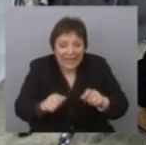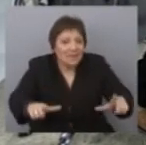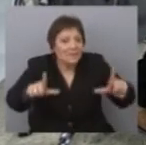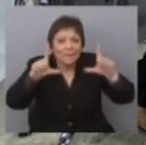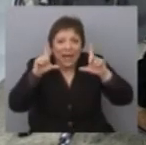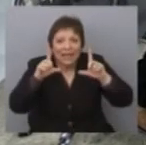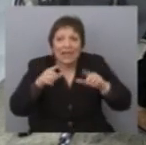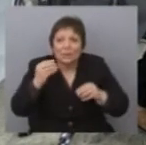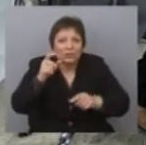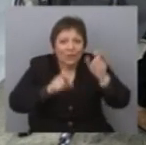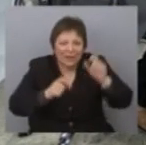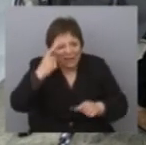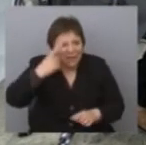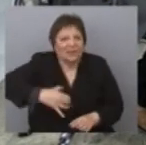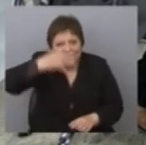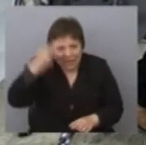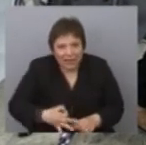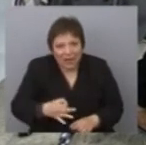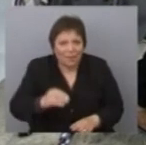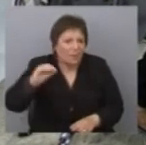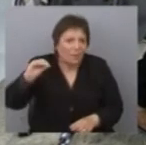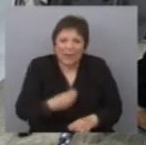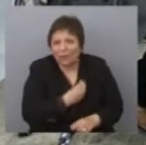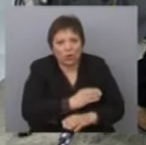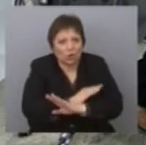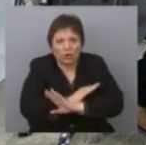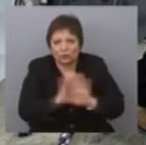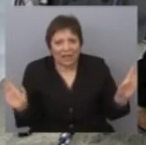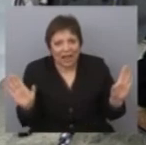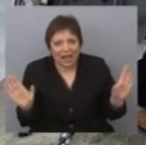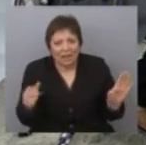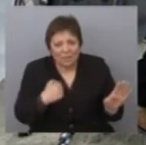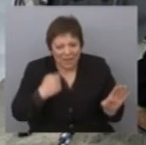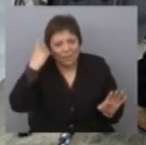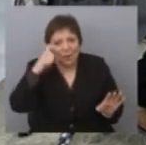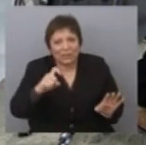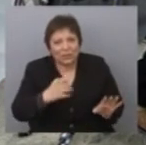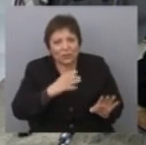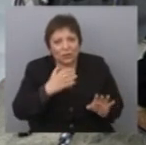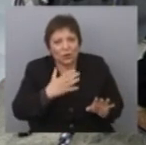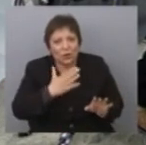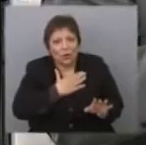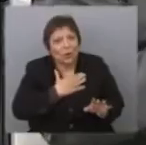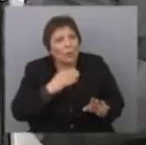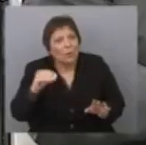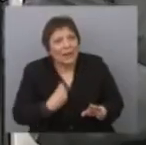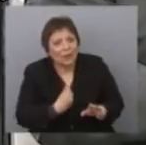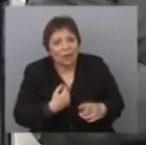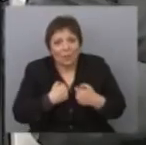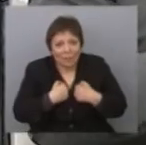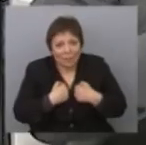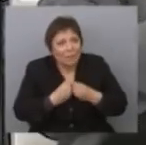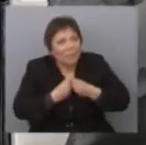de gente que está convencida de que perdió, y de que ahora va... De que su proyecto perdió. De que proyecto perdió, y de que además sus intereses